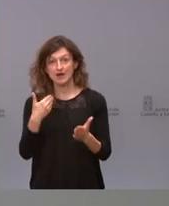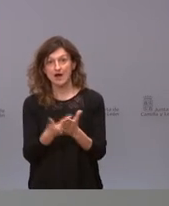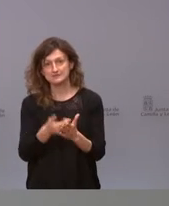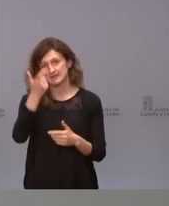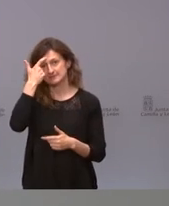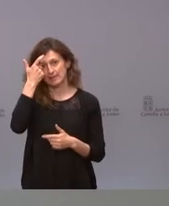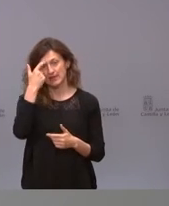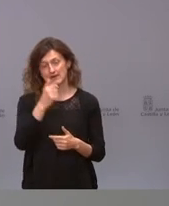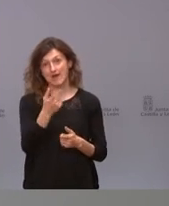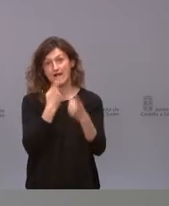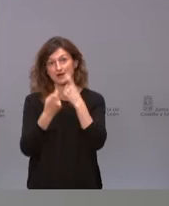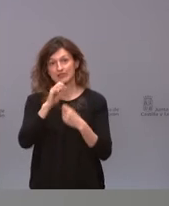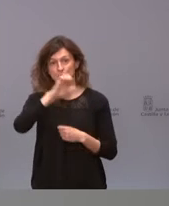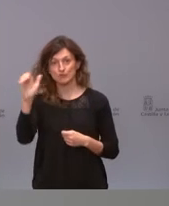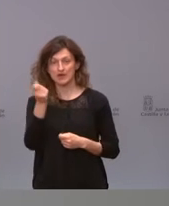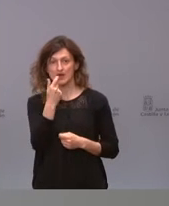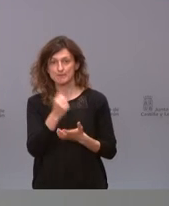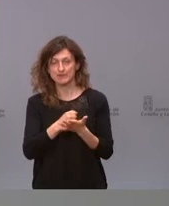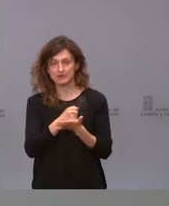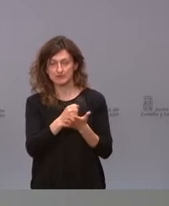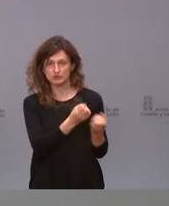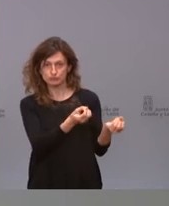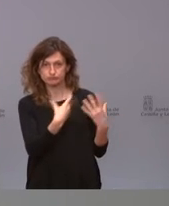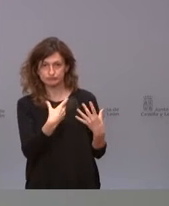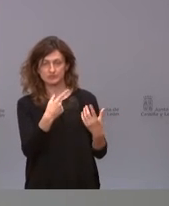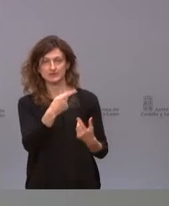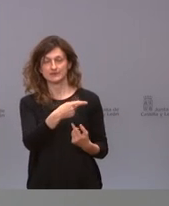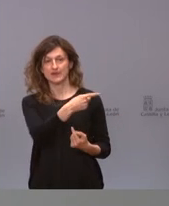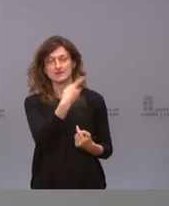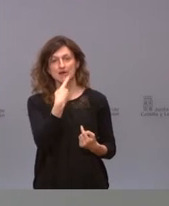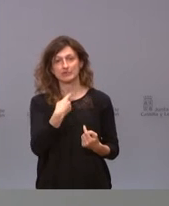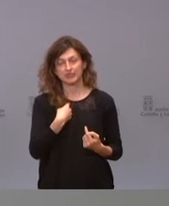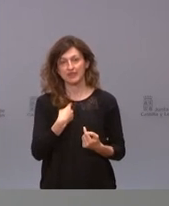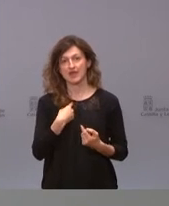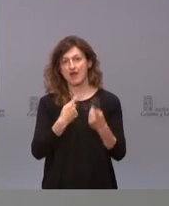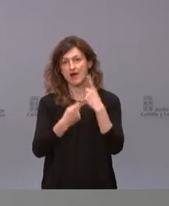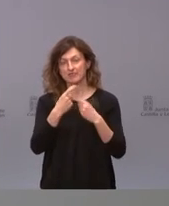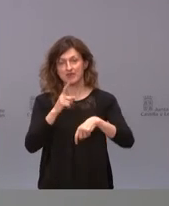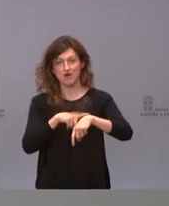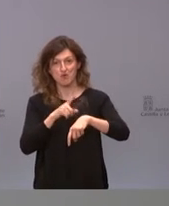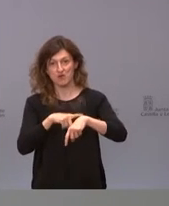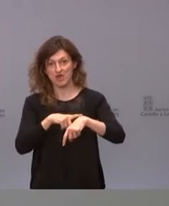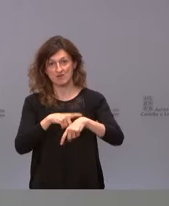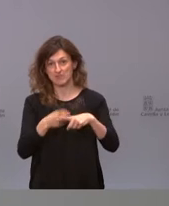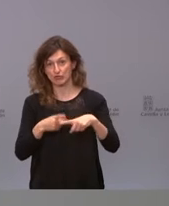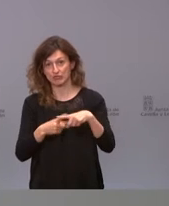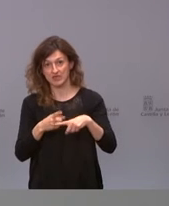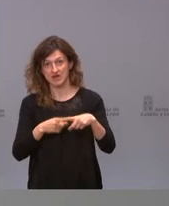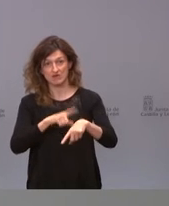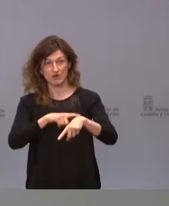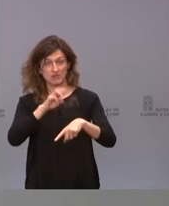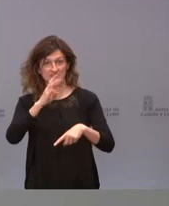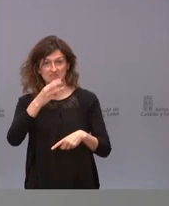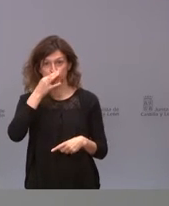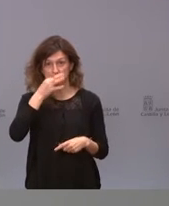decir la Agencia Europea del Medicamento. La Agencia Europea del Medicamento se pronuncia al mediodía, yo creo que fue a partir de las tres de la